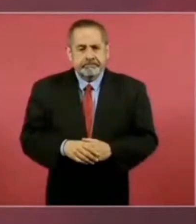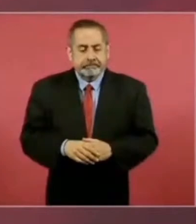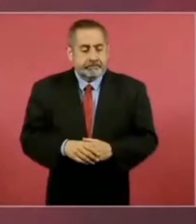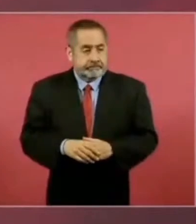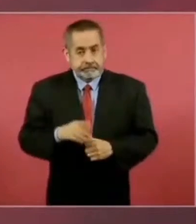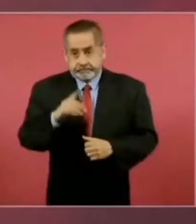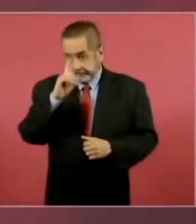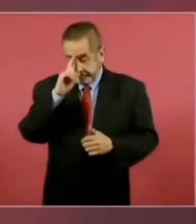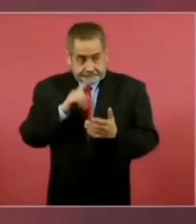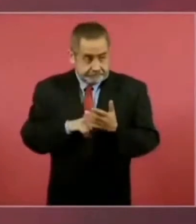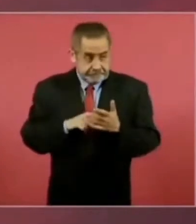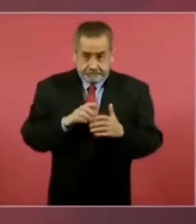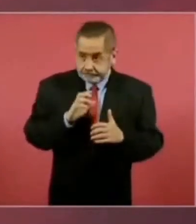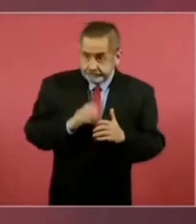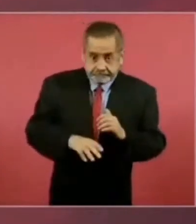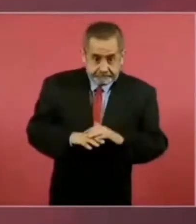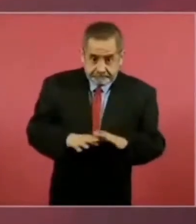aquí acaba, pues es temporada.